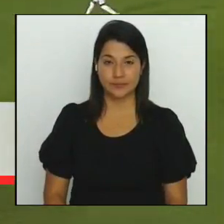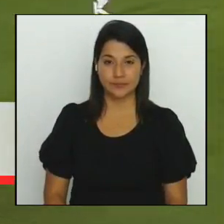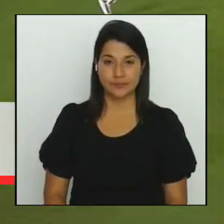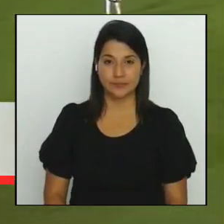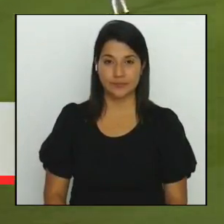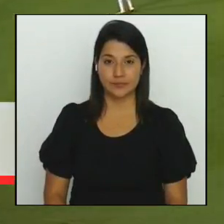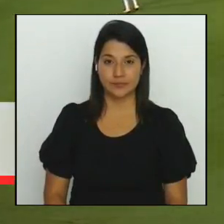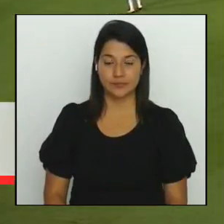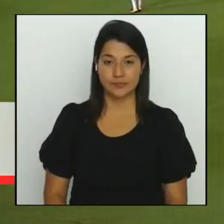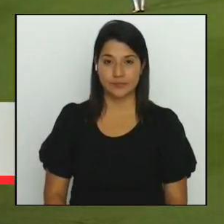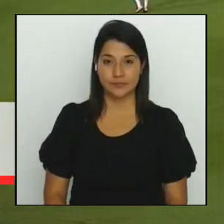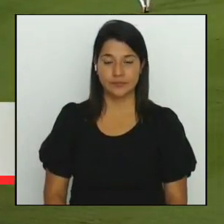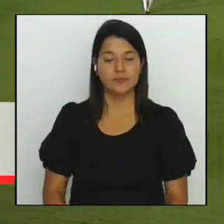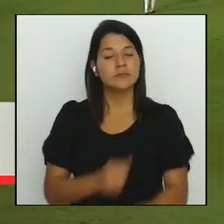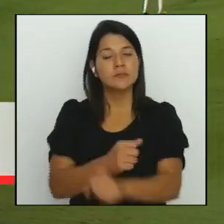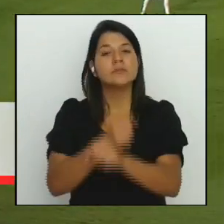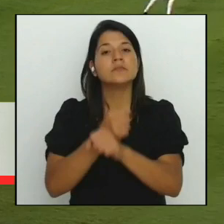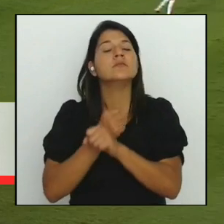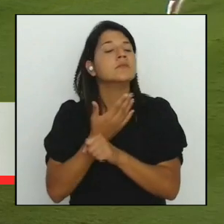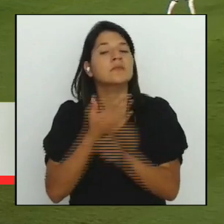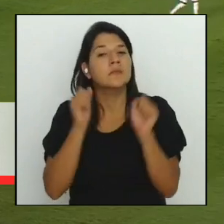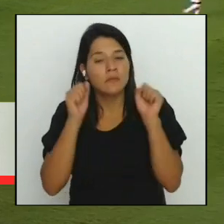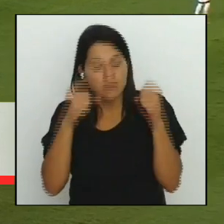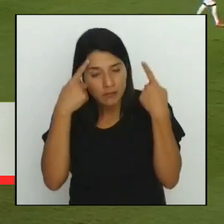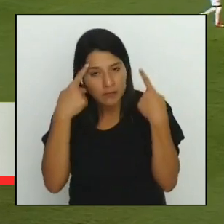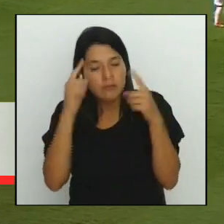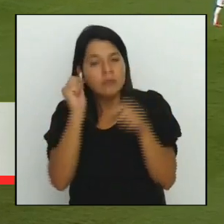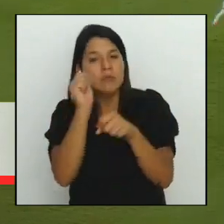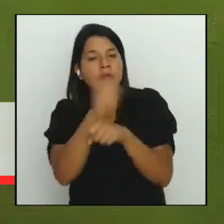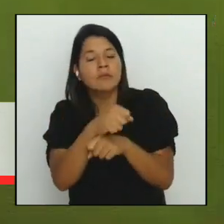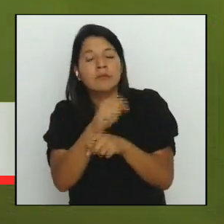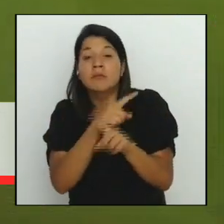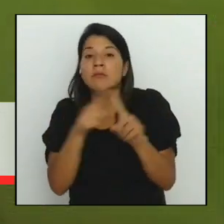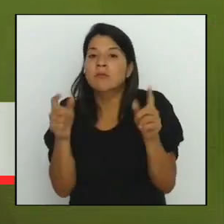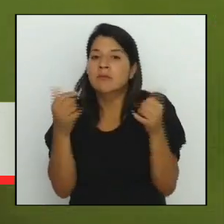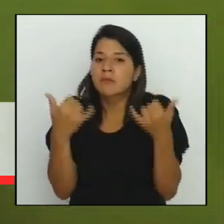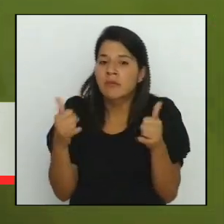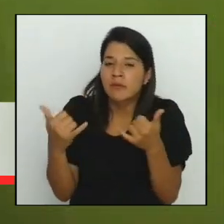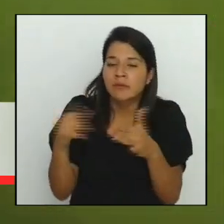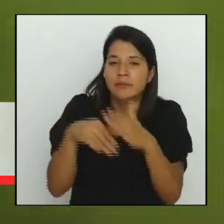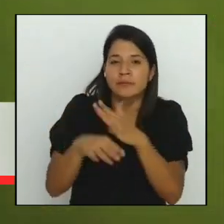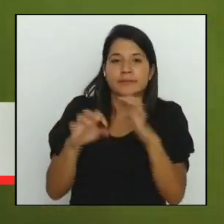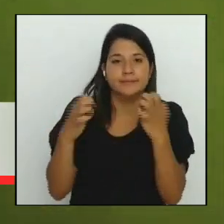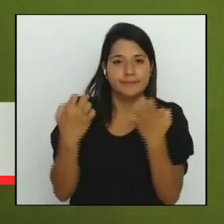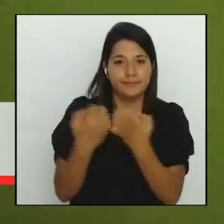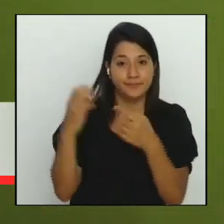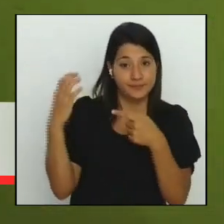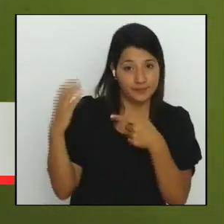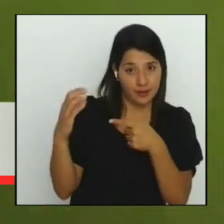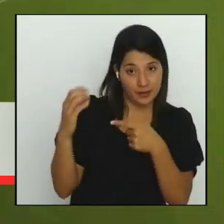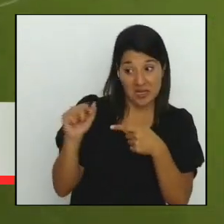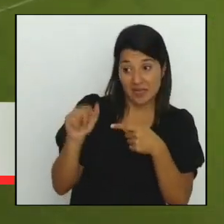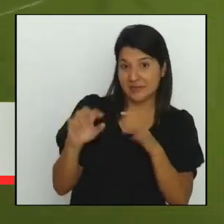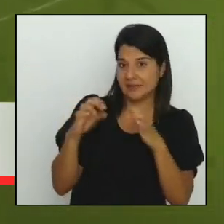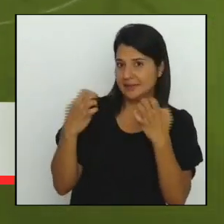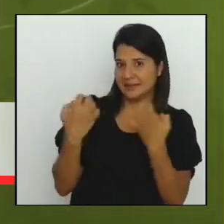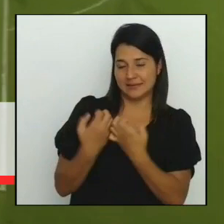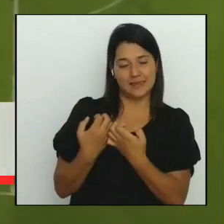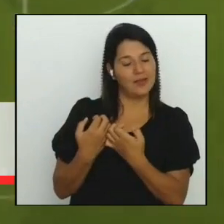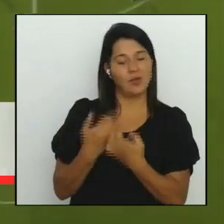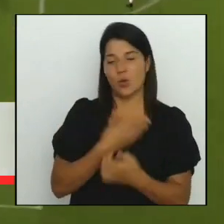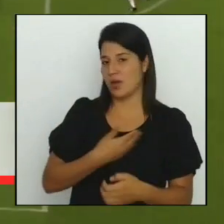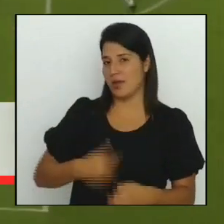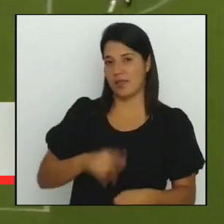convencidos de que podrán sacar la serie aunque el partido se jugará en el Estadio Feyo Mesa un reducto que no es habitual el Club Sport